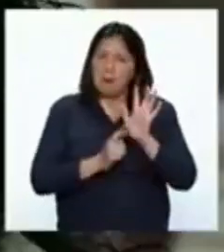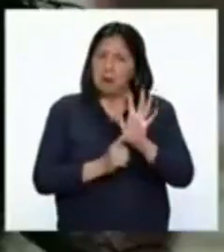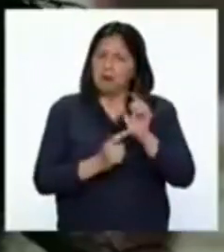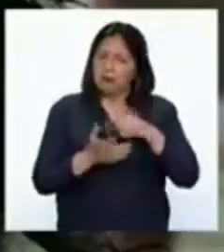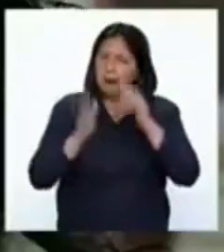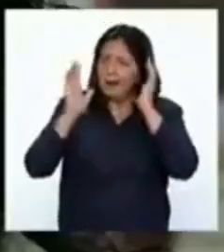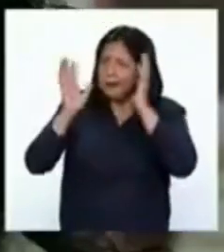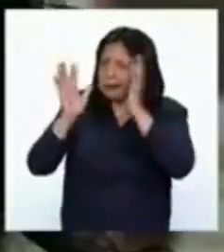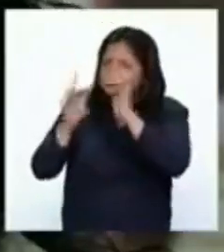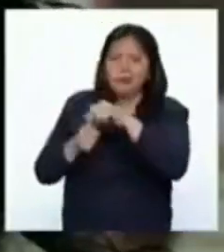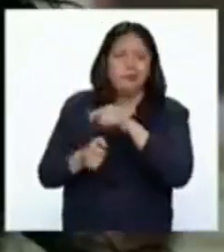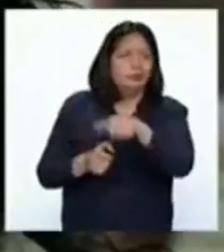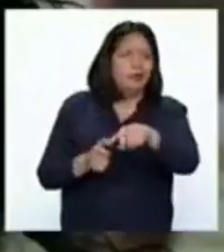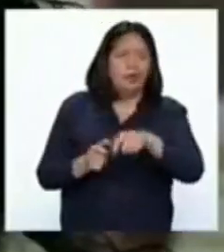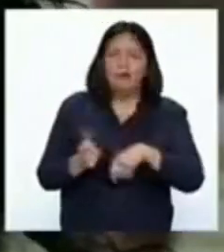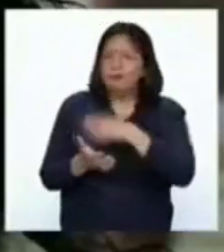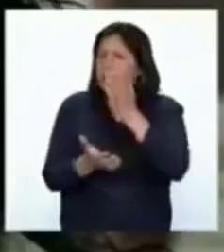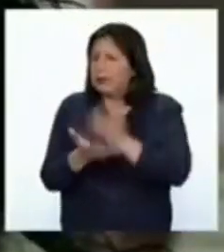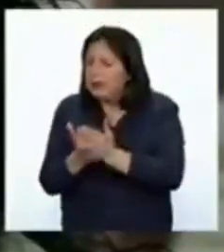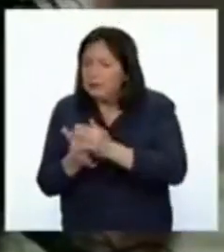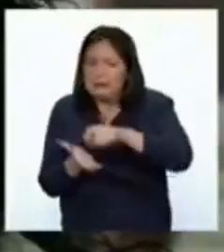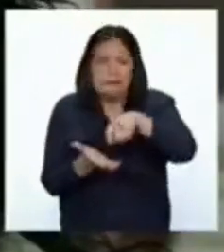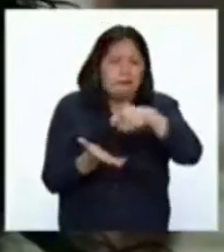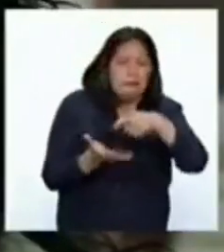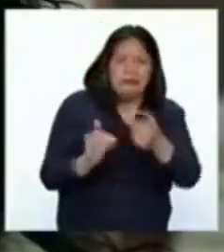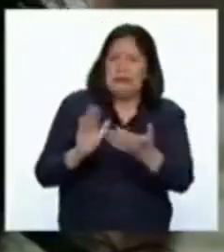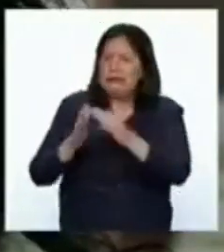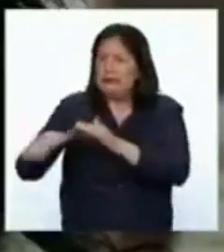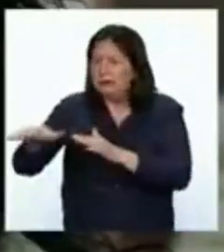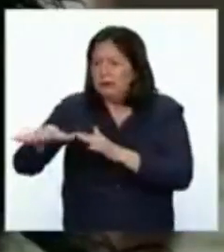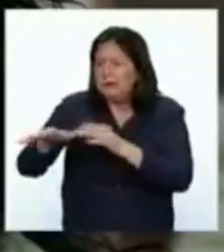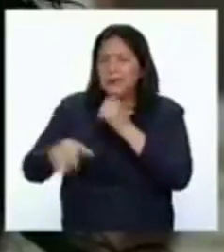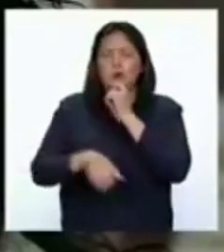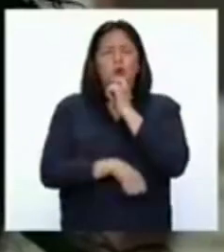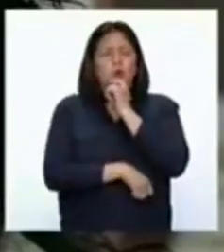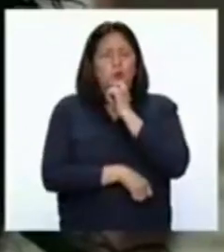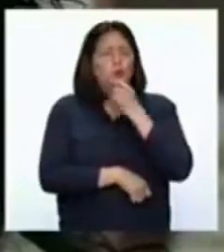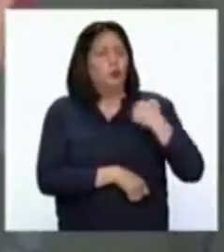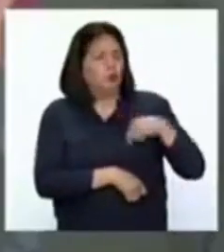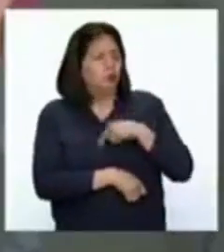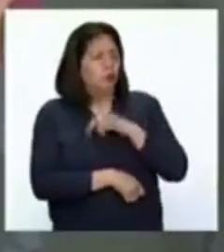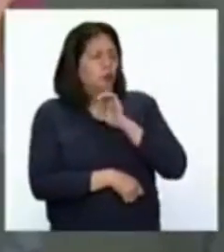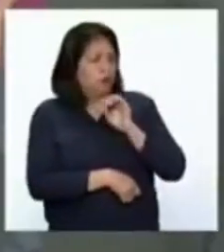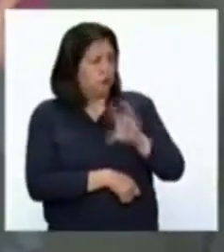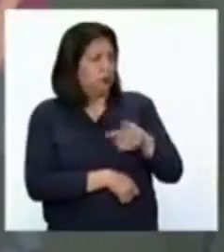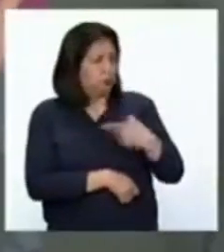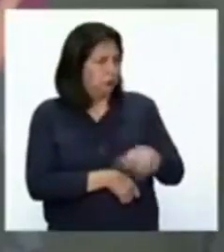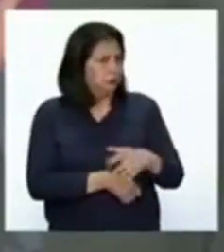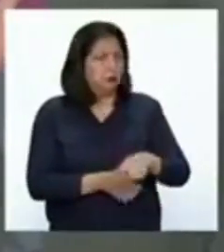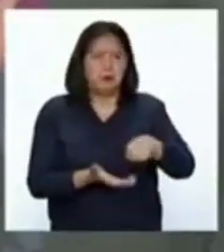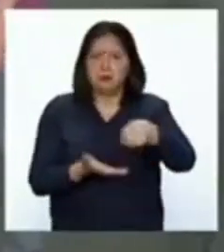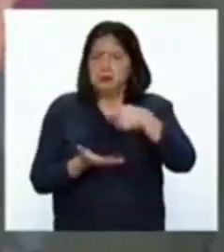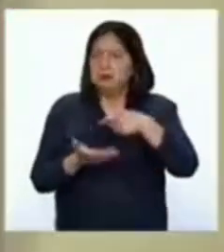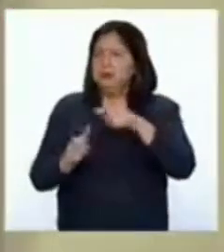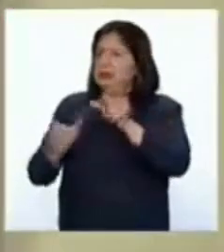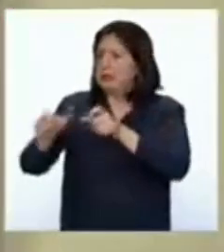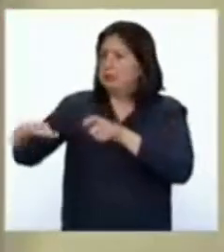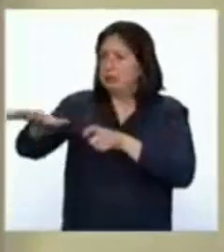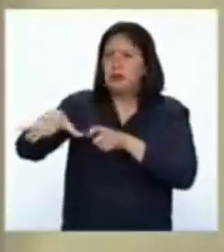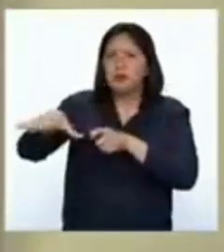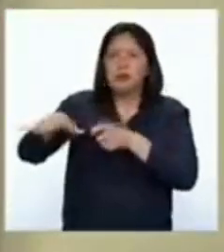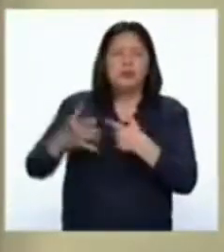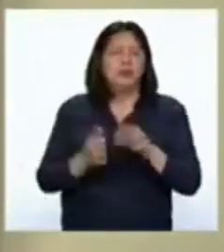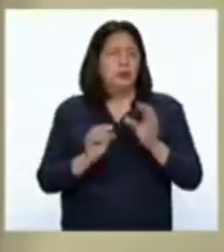los problemas nutricionales a nivel comunitario, lo que nosotros decimos es la nutrición pública, sea,